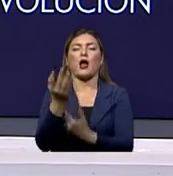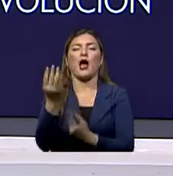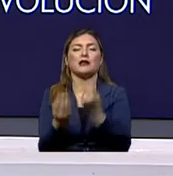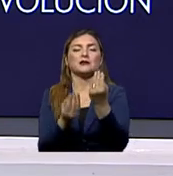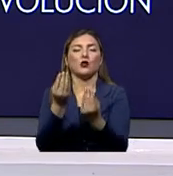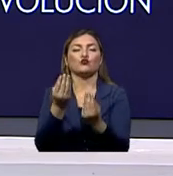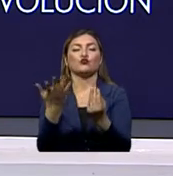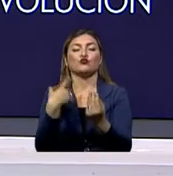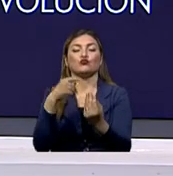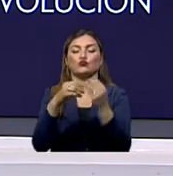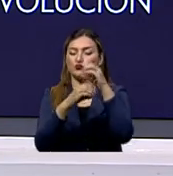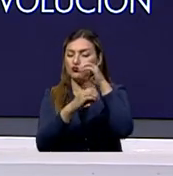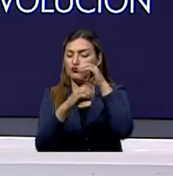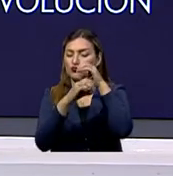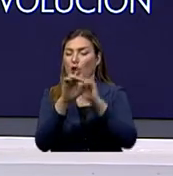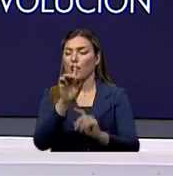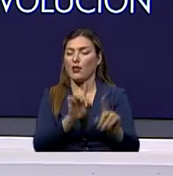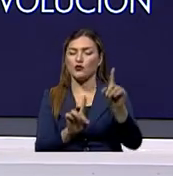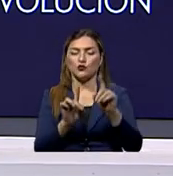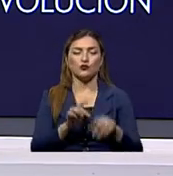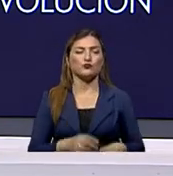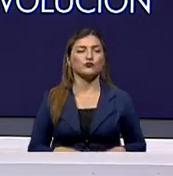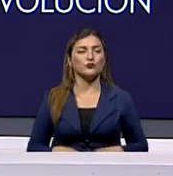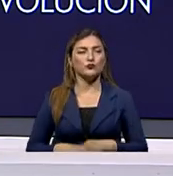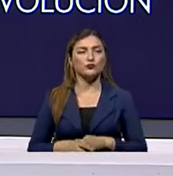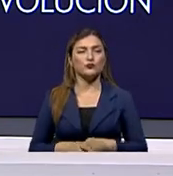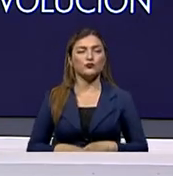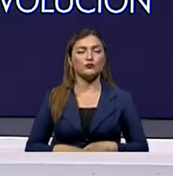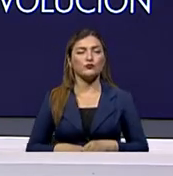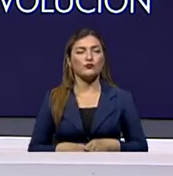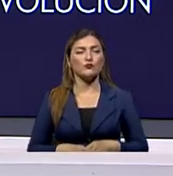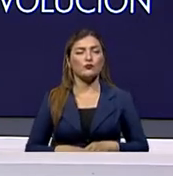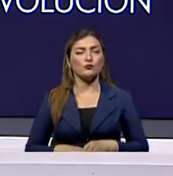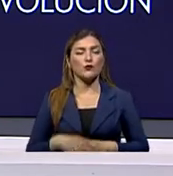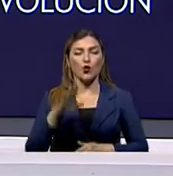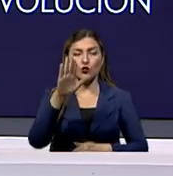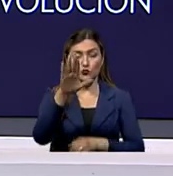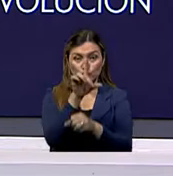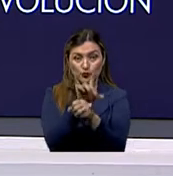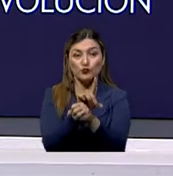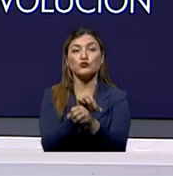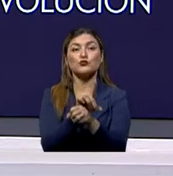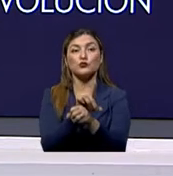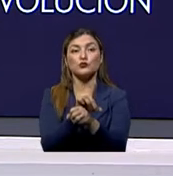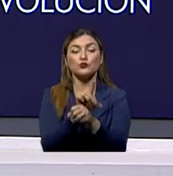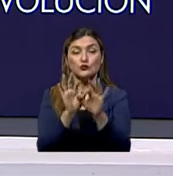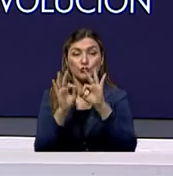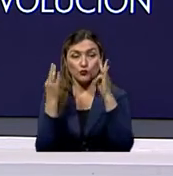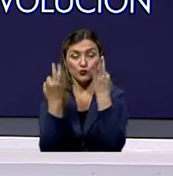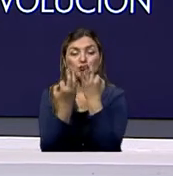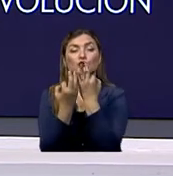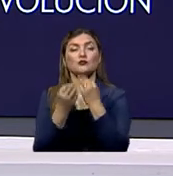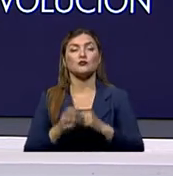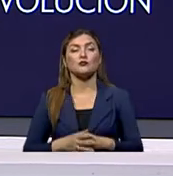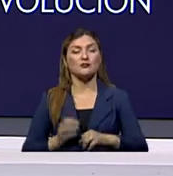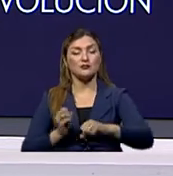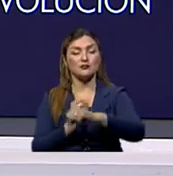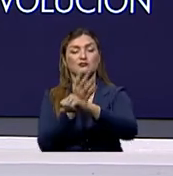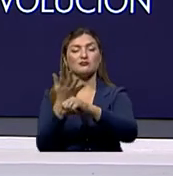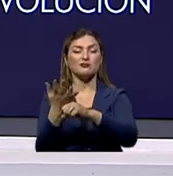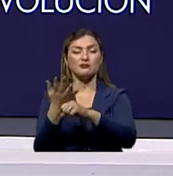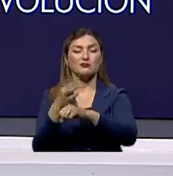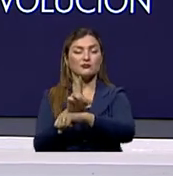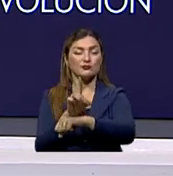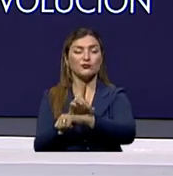y que realicen el diagnóstico apropiado. Y de esta forma, pues su médico, ya sea el médico familiar, le recomienda un médico